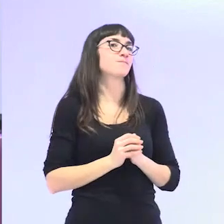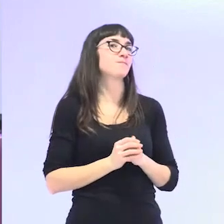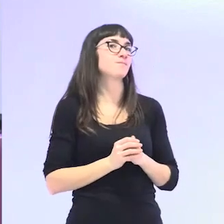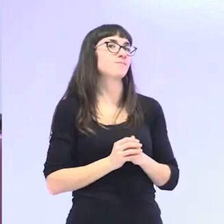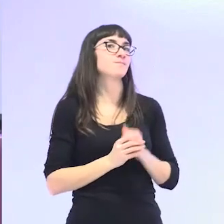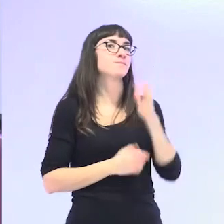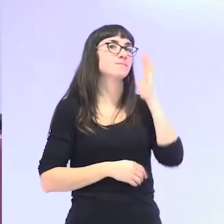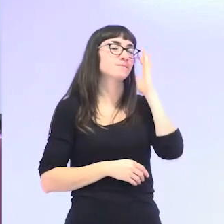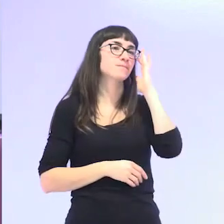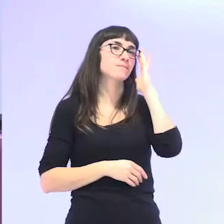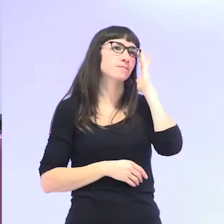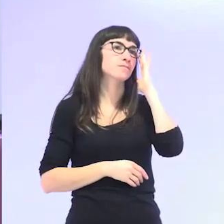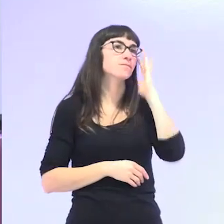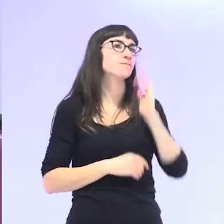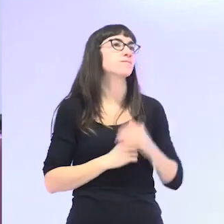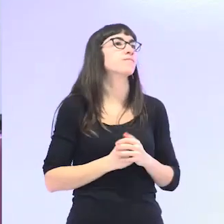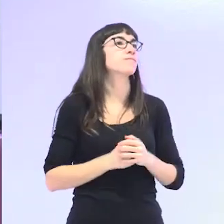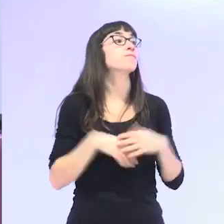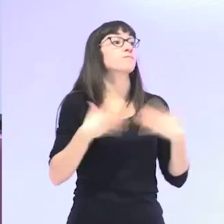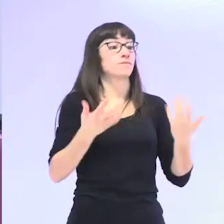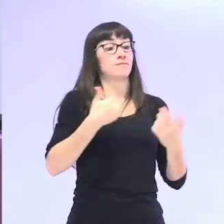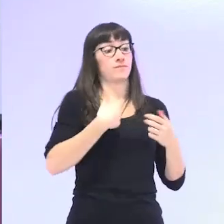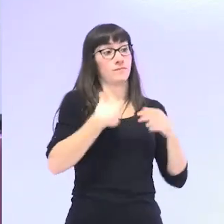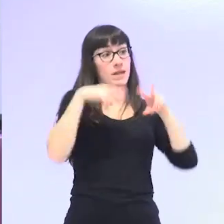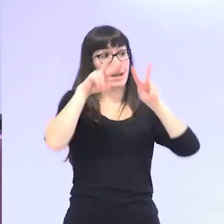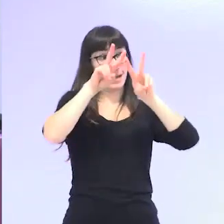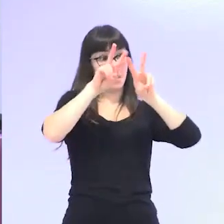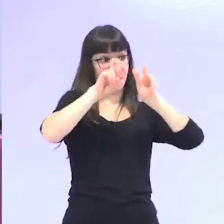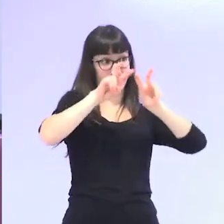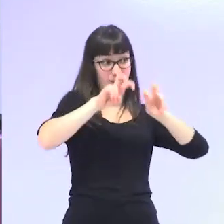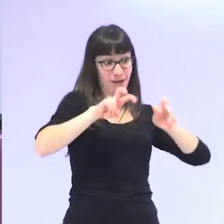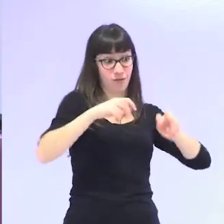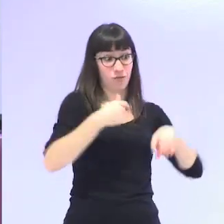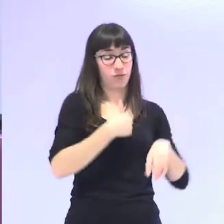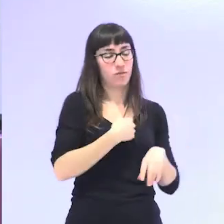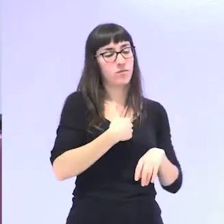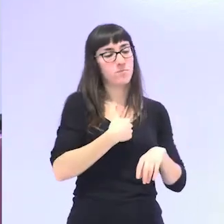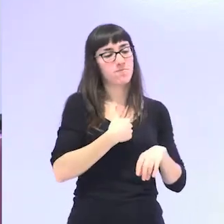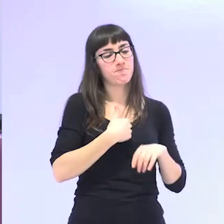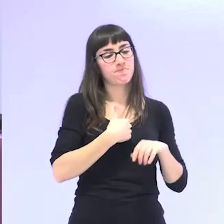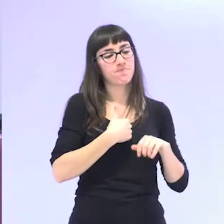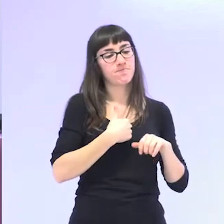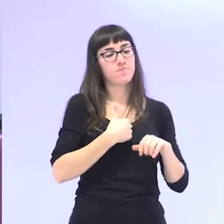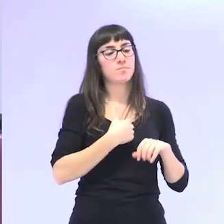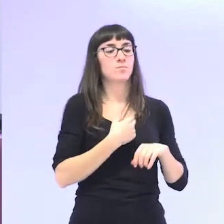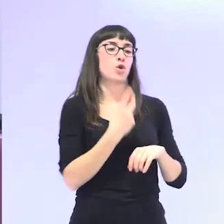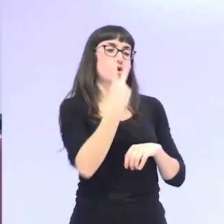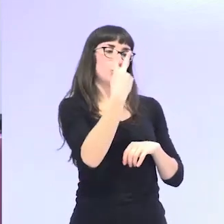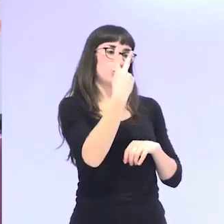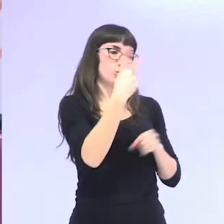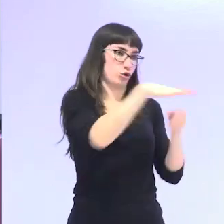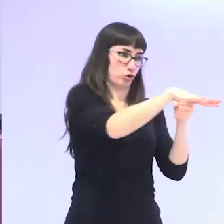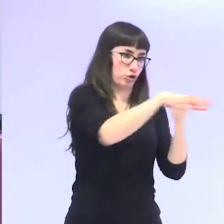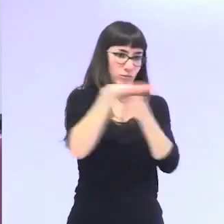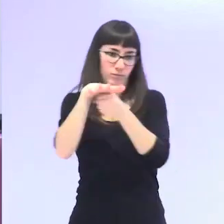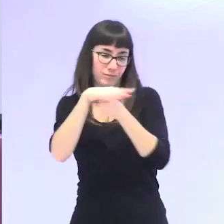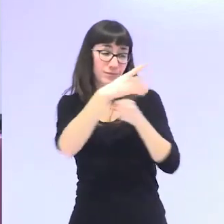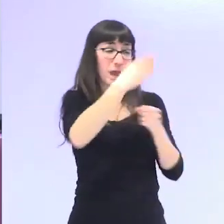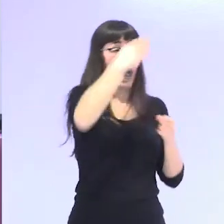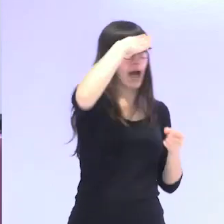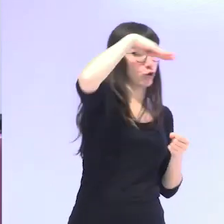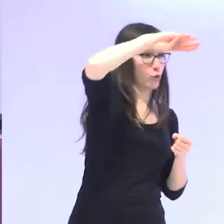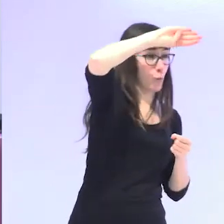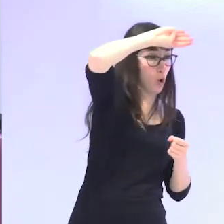¿Desde qué posiciones y desde dónde investigo yo? Yo investigo fundamentalmente en dos disciplinas, en la antropología y en la